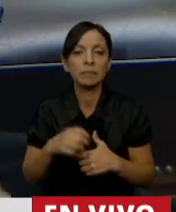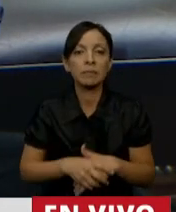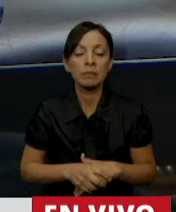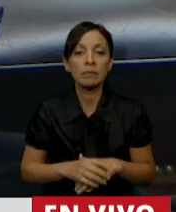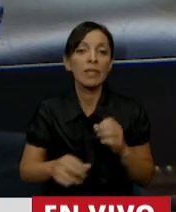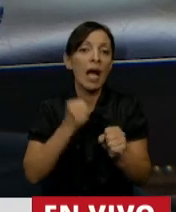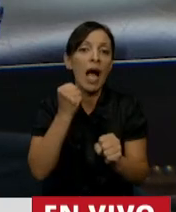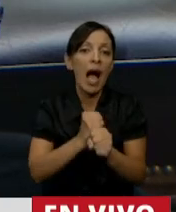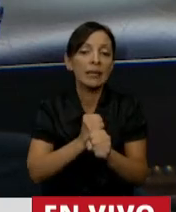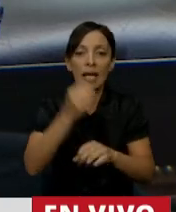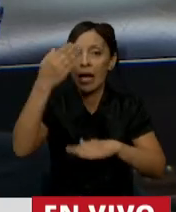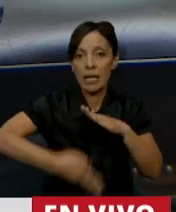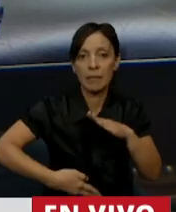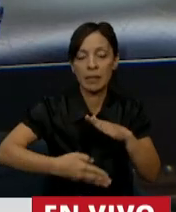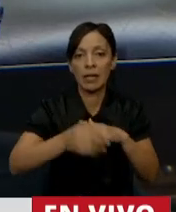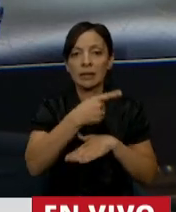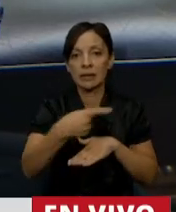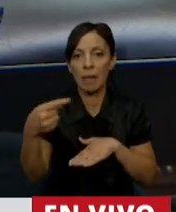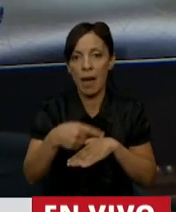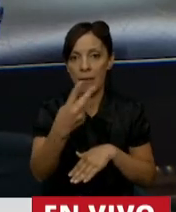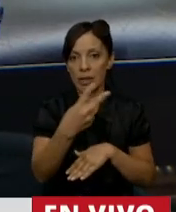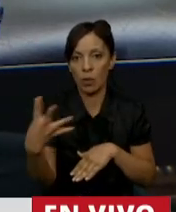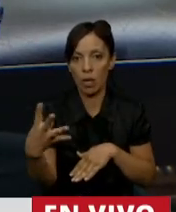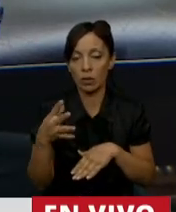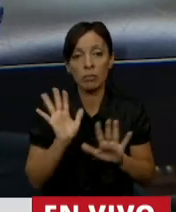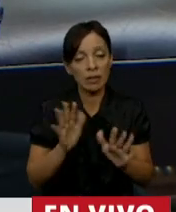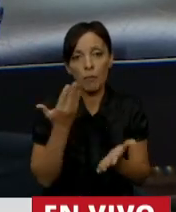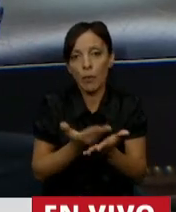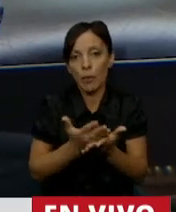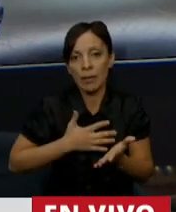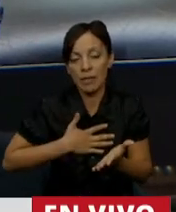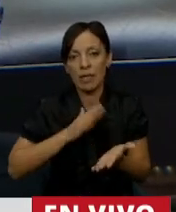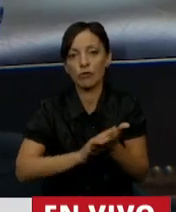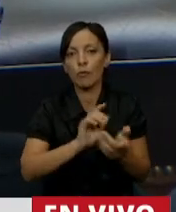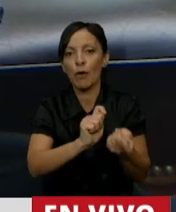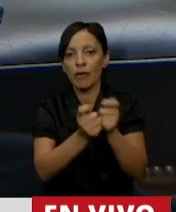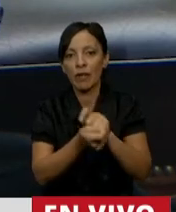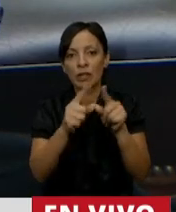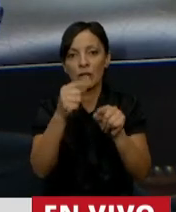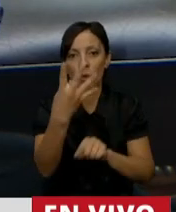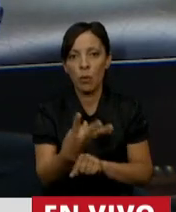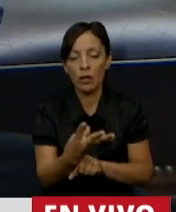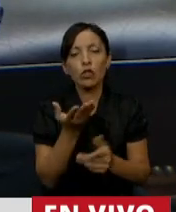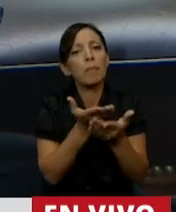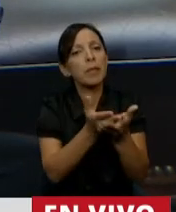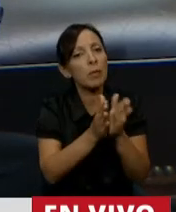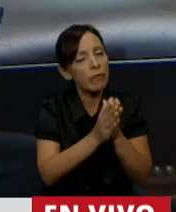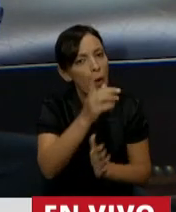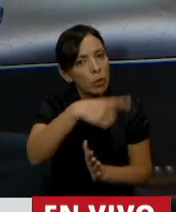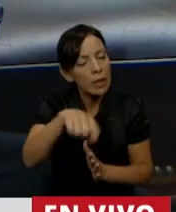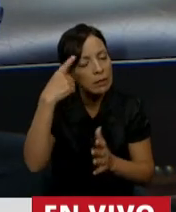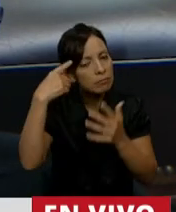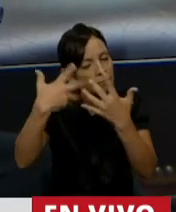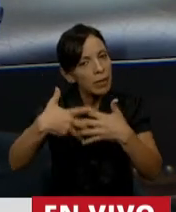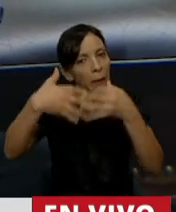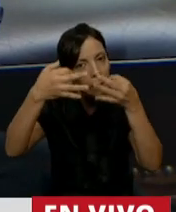hasta la semana 24 del proceso en curso. Esa es mi propuesta de modificación y pido que la consideren cuidadosamente,